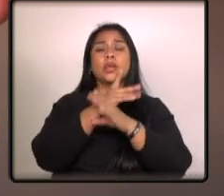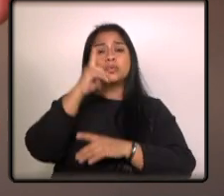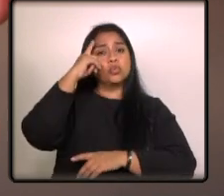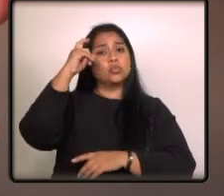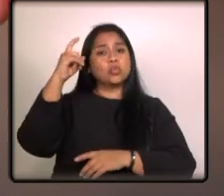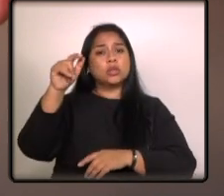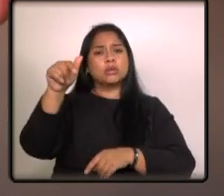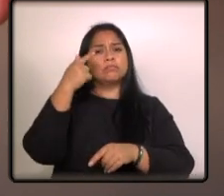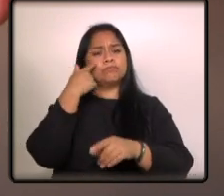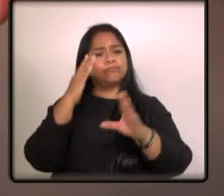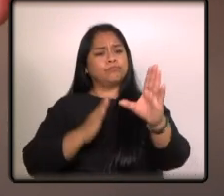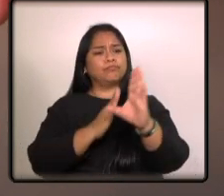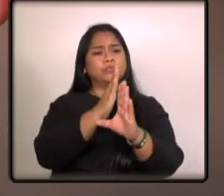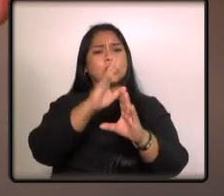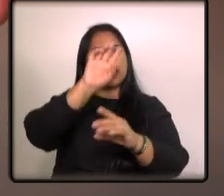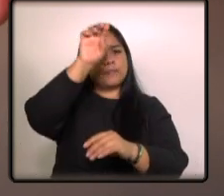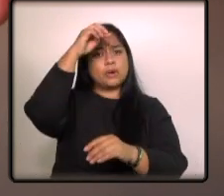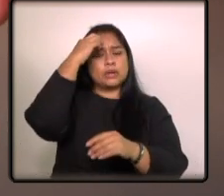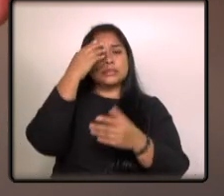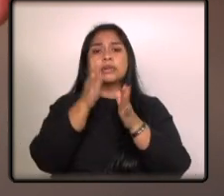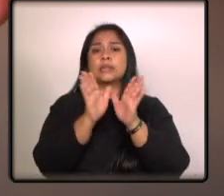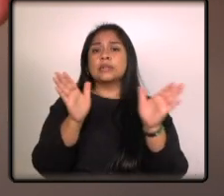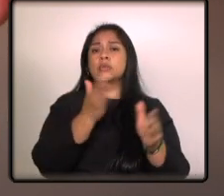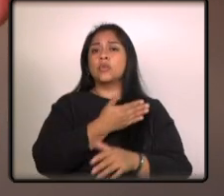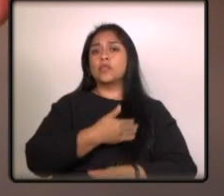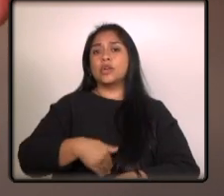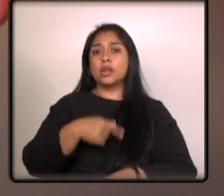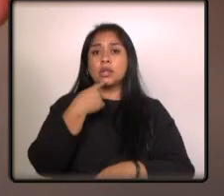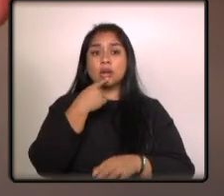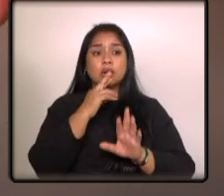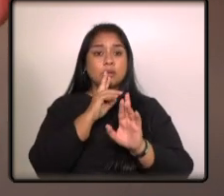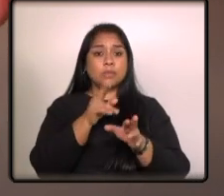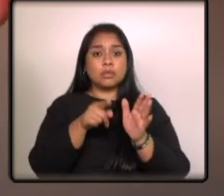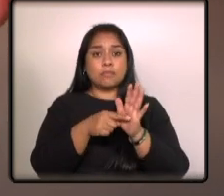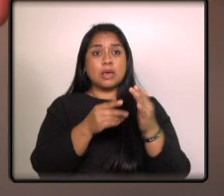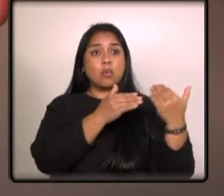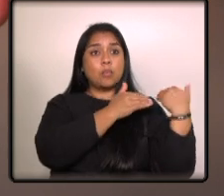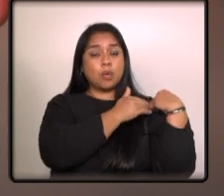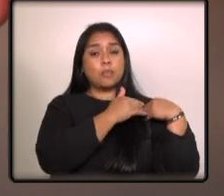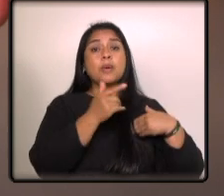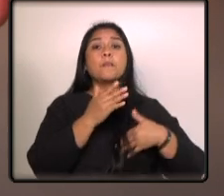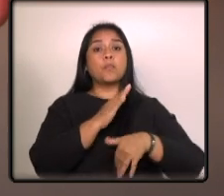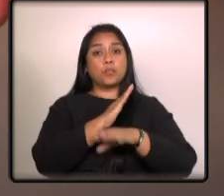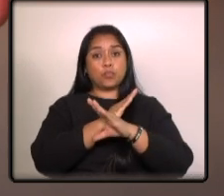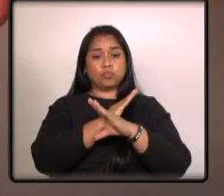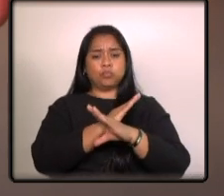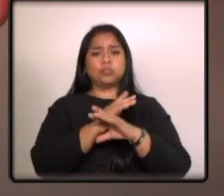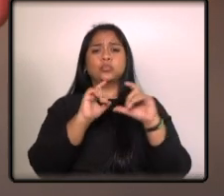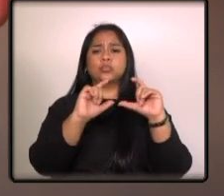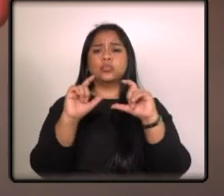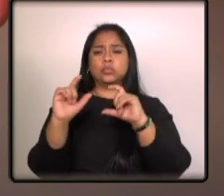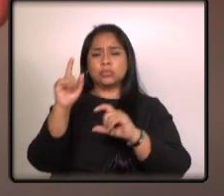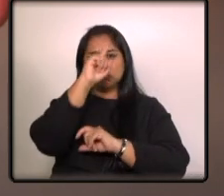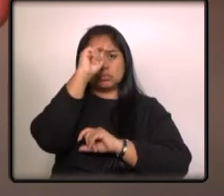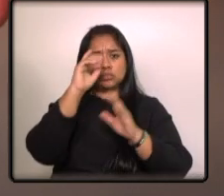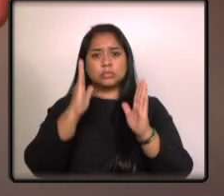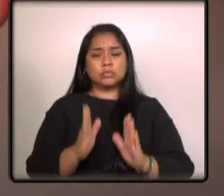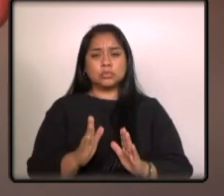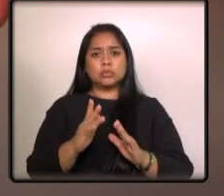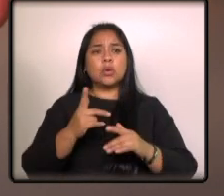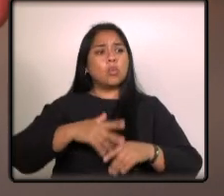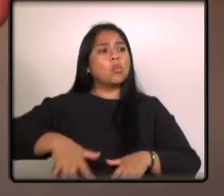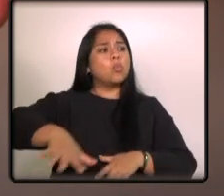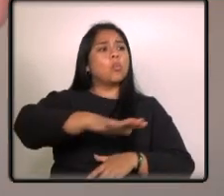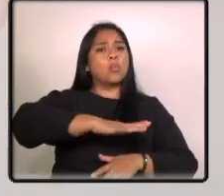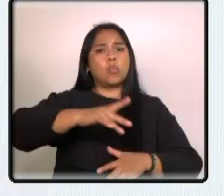encuentra alineada a la política general de gobierno y responde al compromiso de proteger a los trabajadores con un entorno digno